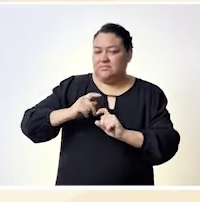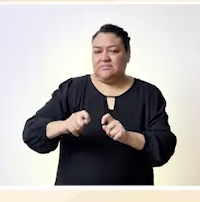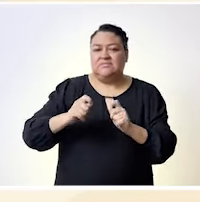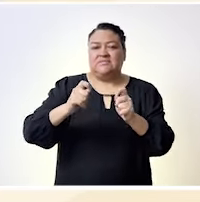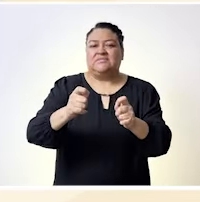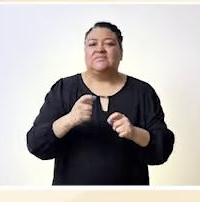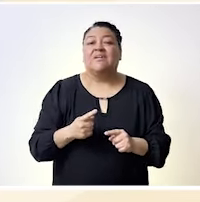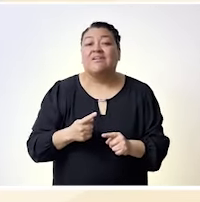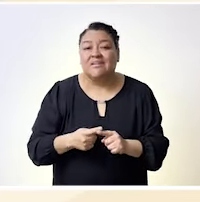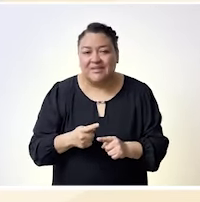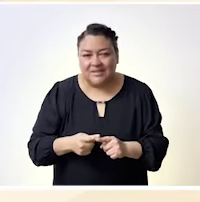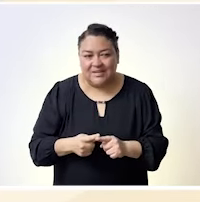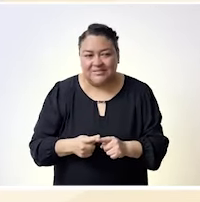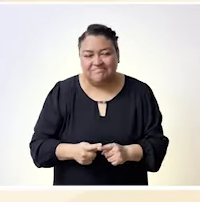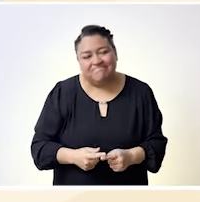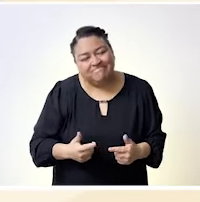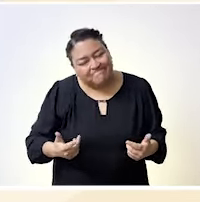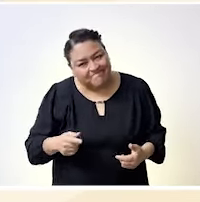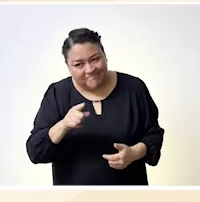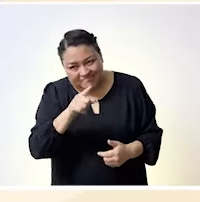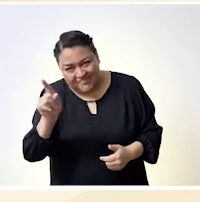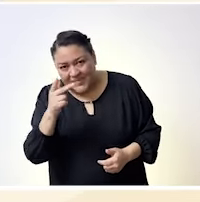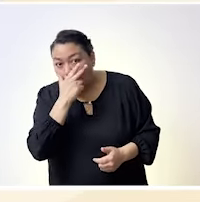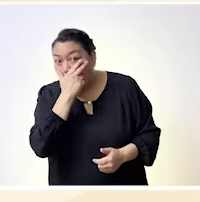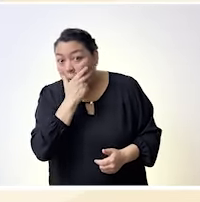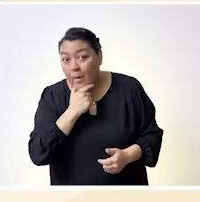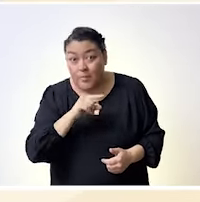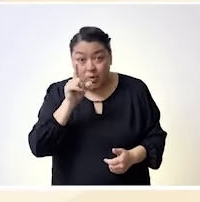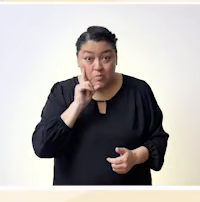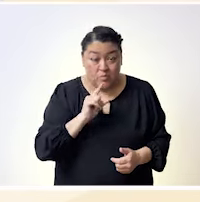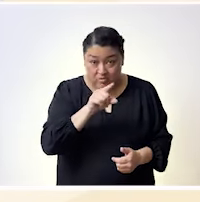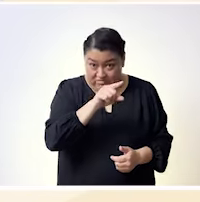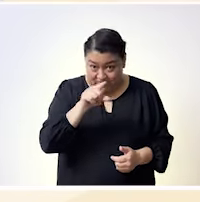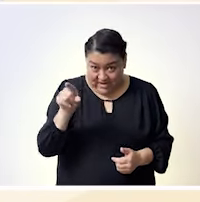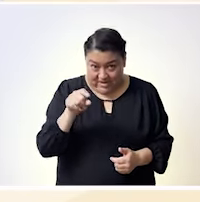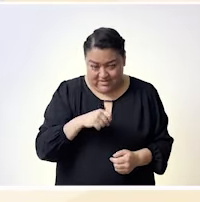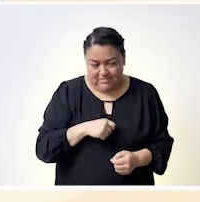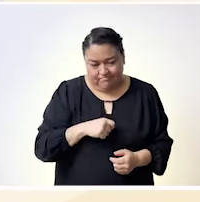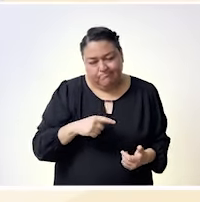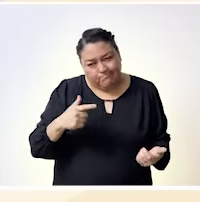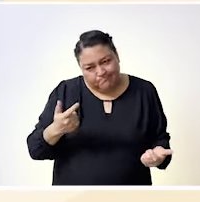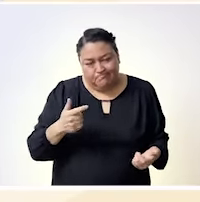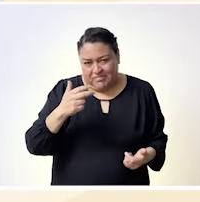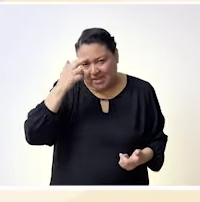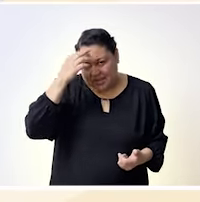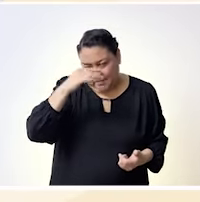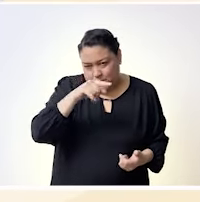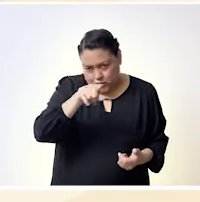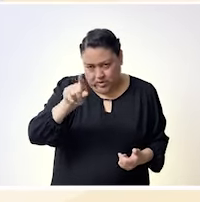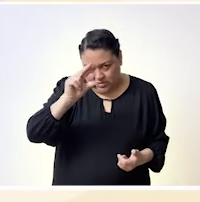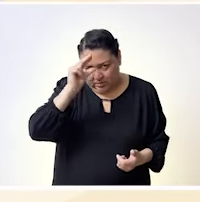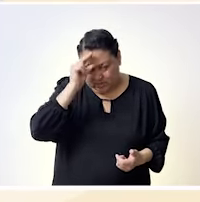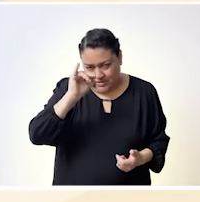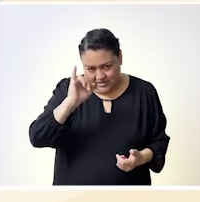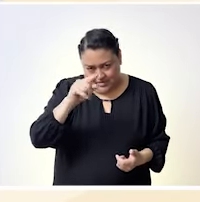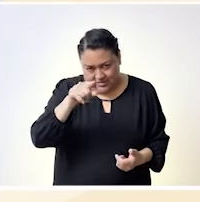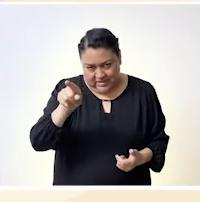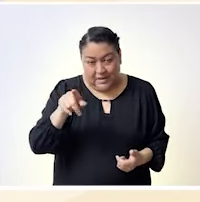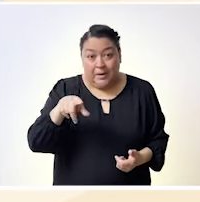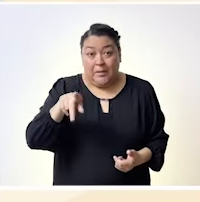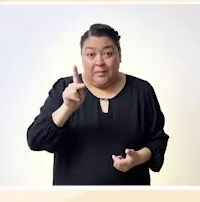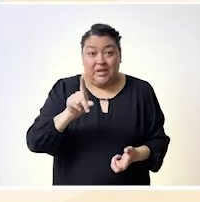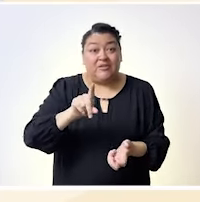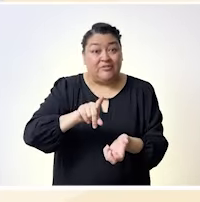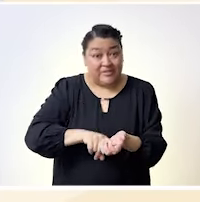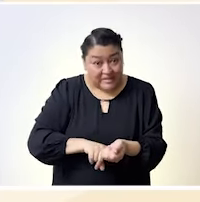digamos, decía yo hace más todo esto, en resarios de la colonialidad, en donde, pues bueno, el Estado mexicano, una vez que se constituye la